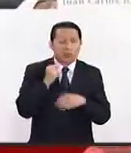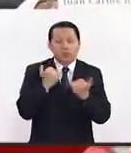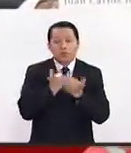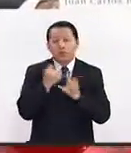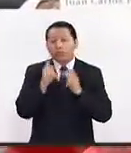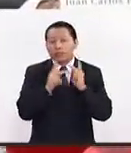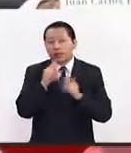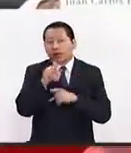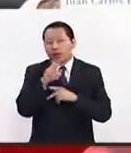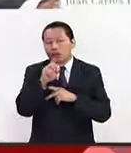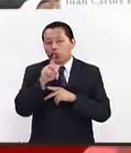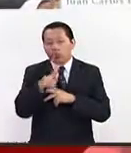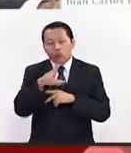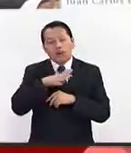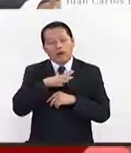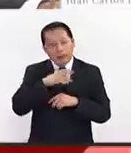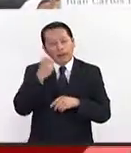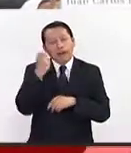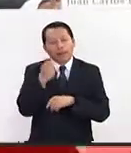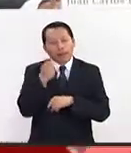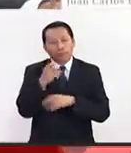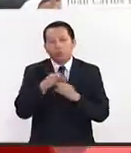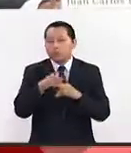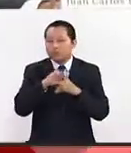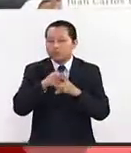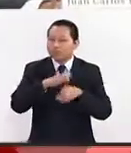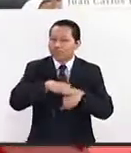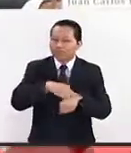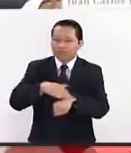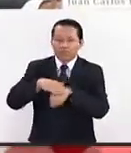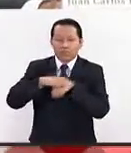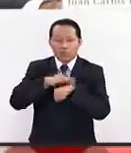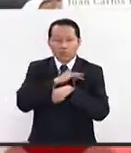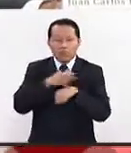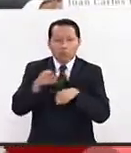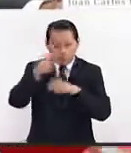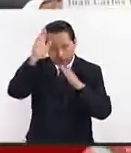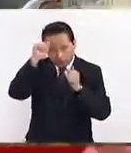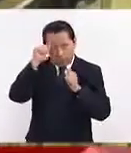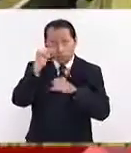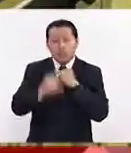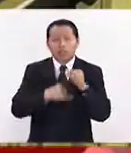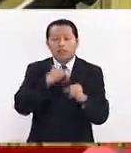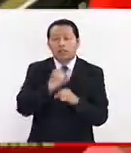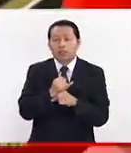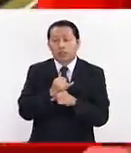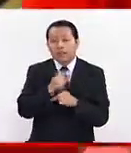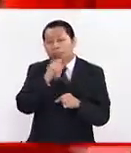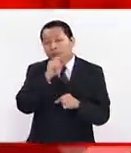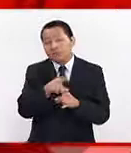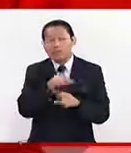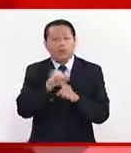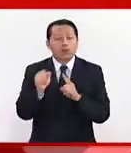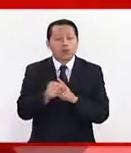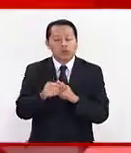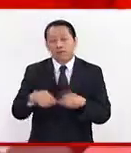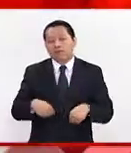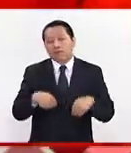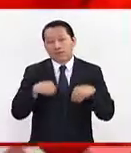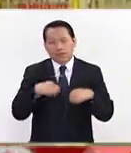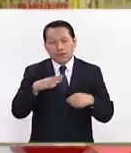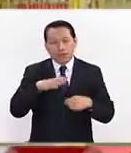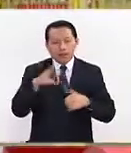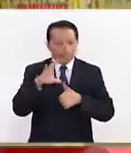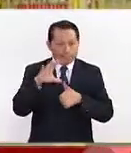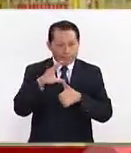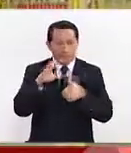Trudeau, obedece a su interés de sensibilizar a los encargados de ratificar los tratados internacionales de la situación que está viviendo América del